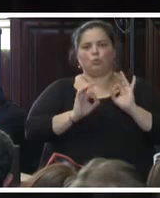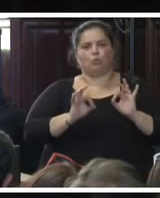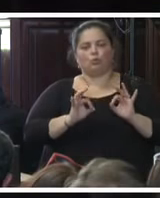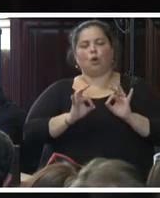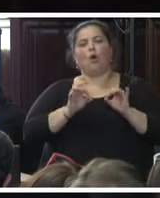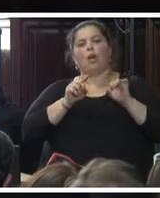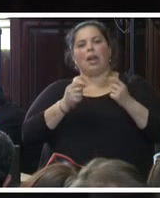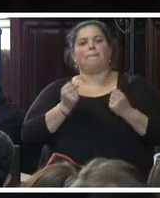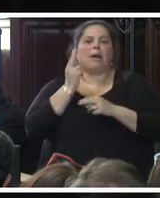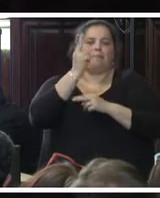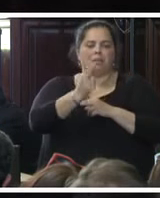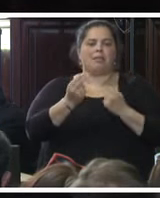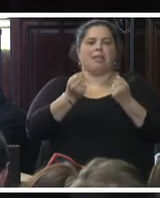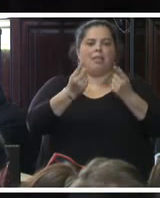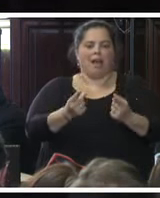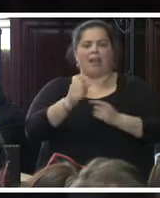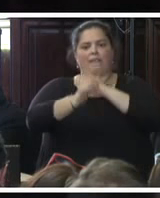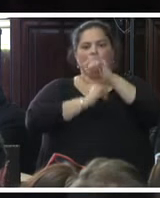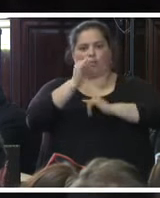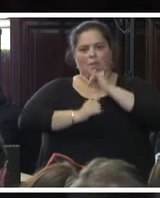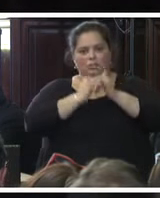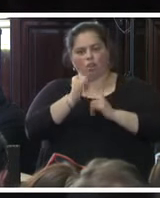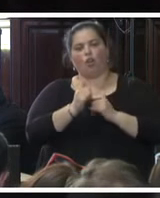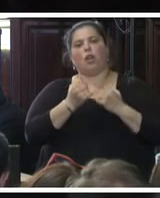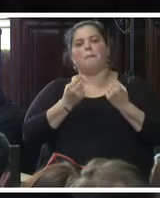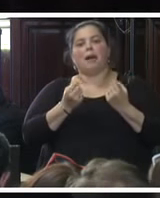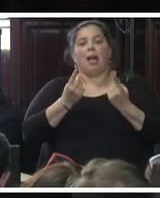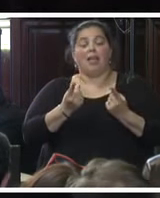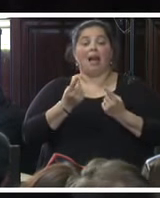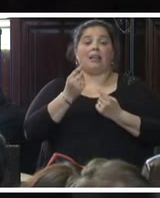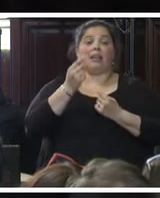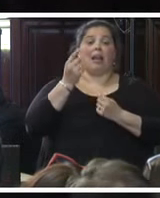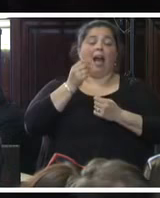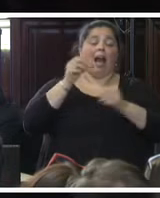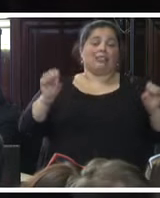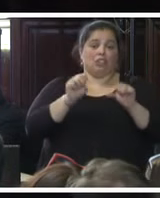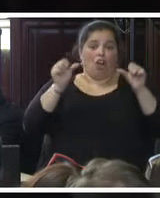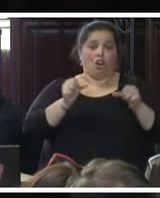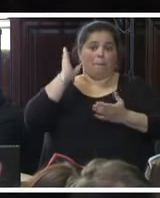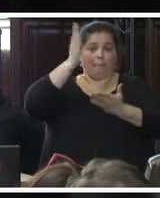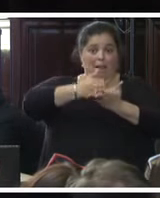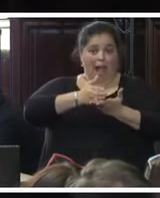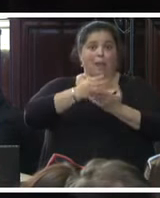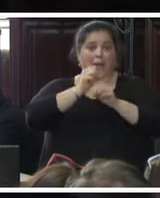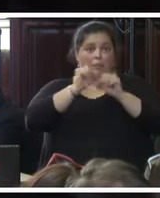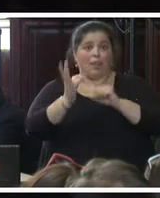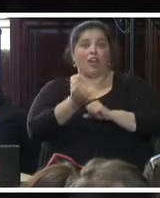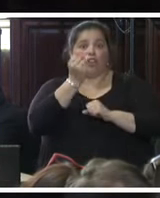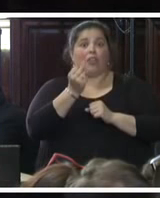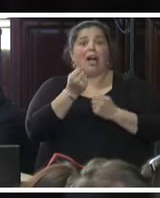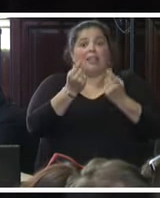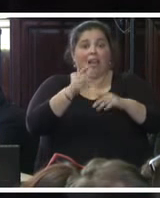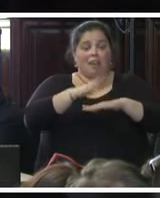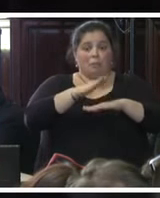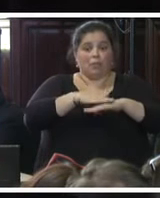obtener información que ha sido base para ejercitar acción penal para tratar de imputar responsabilidades a